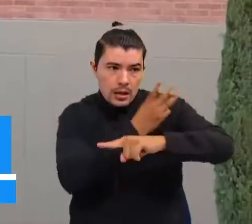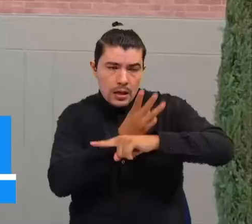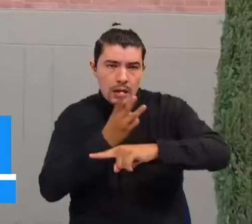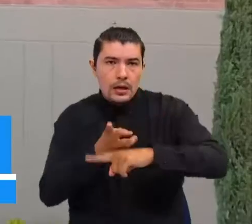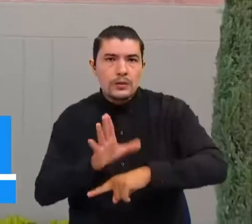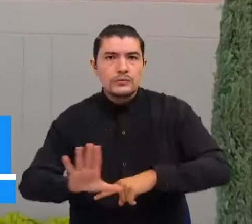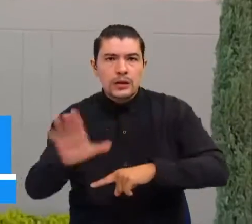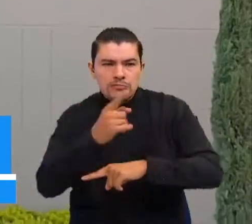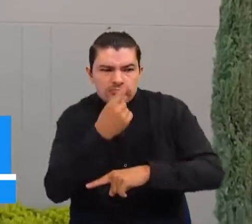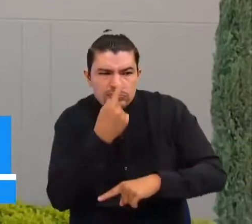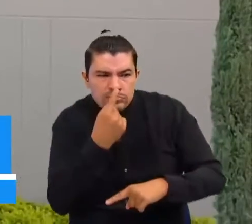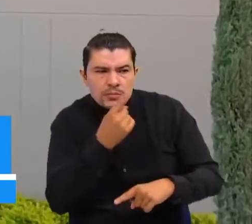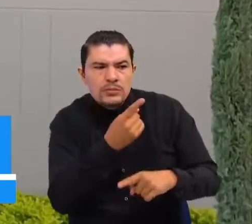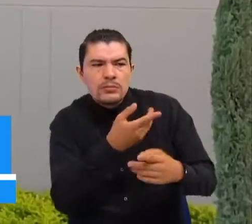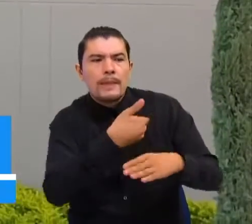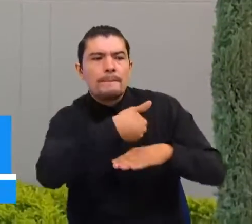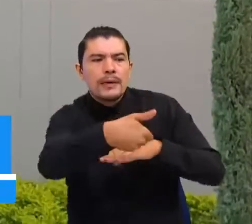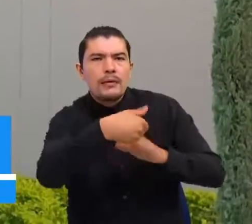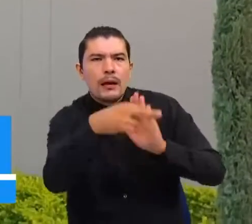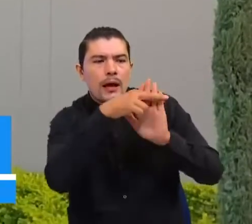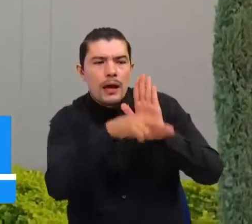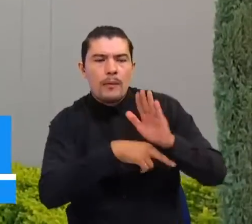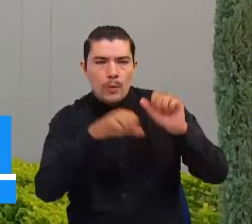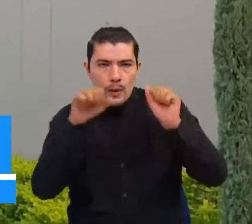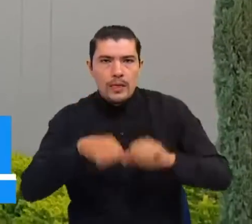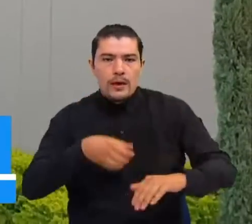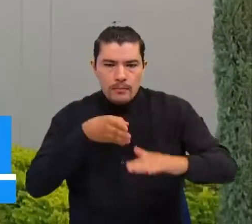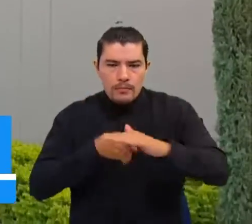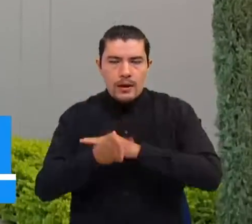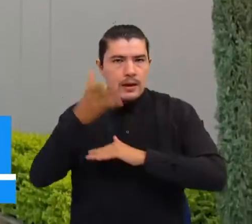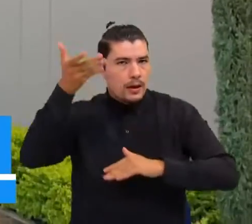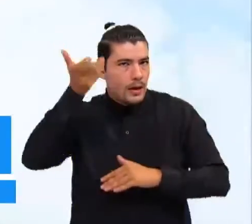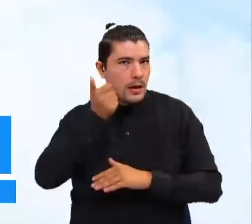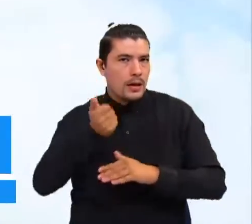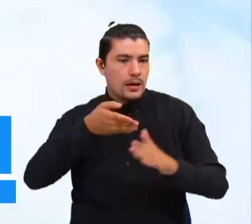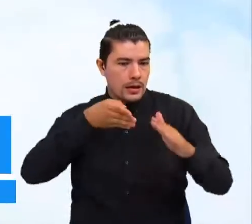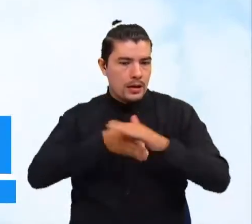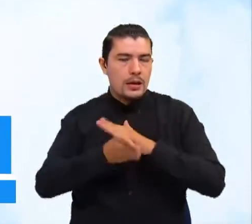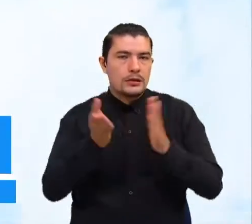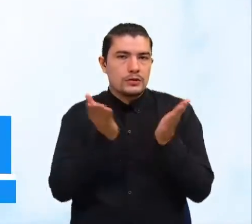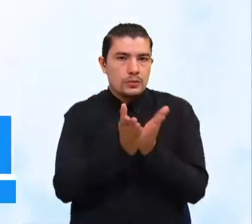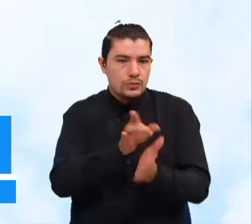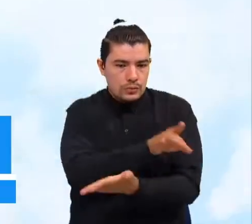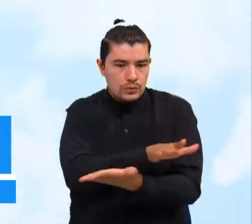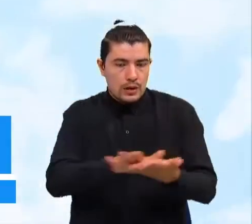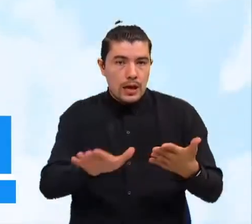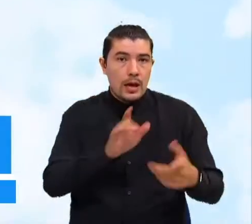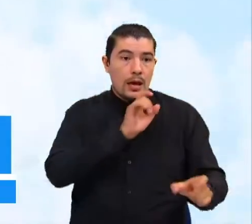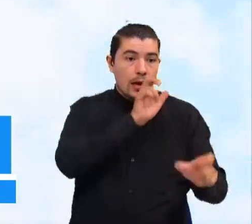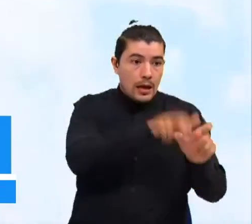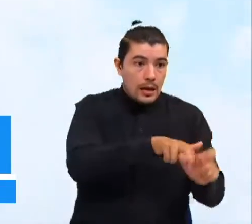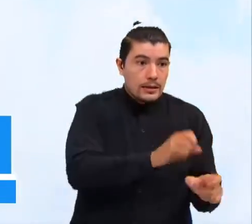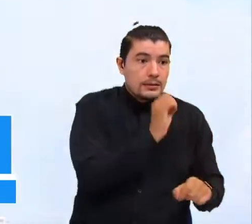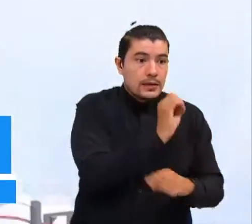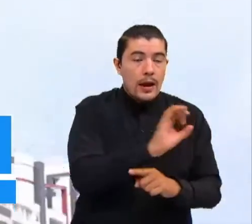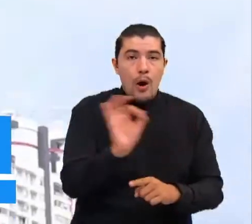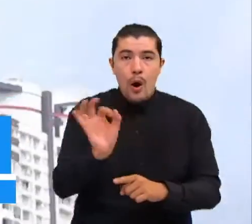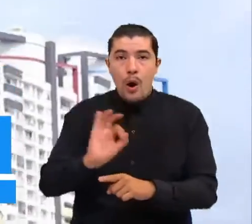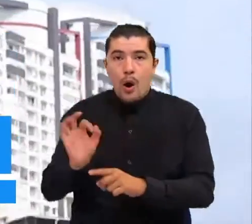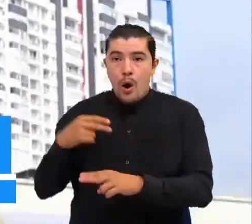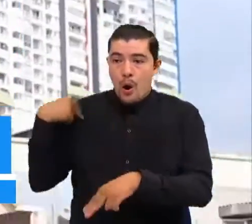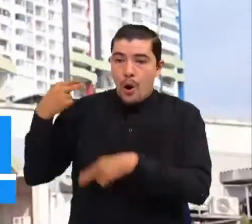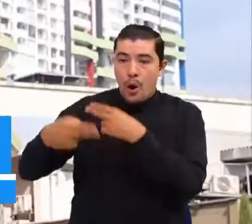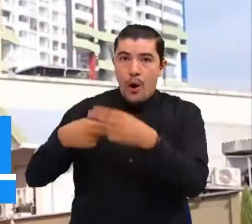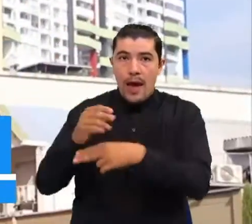requisitos para aspirar a las becas que ofrece el Gobierno Nacional. Gracias a los programas Matrícula Cero y Generación E, las